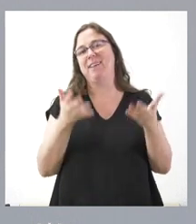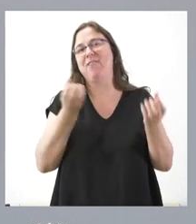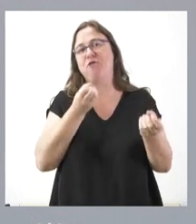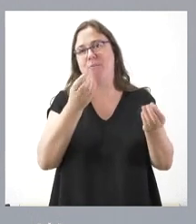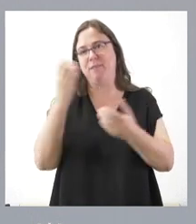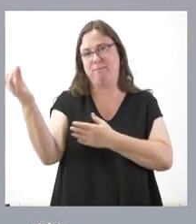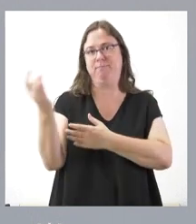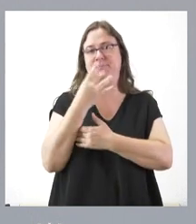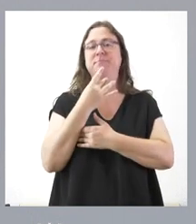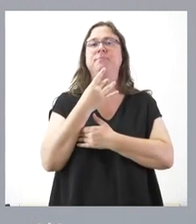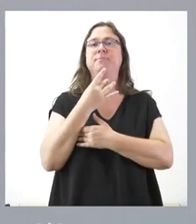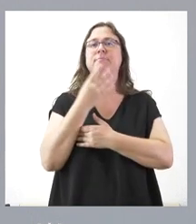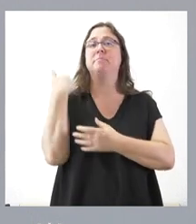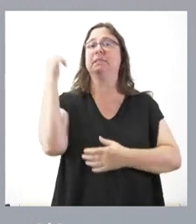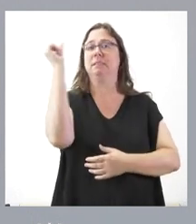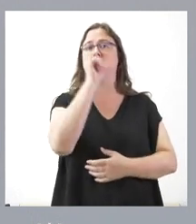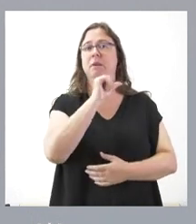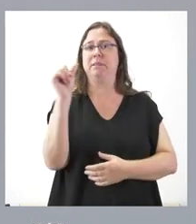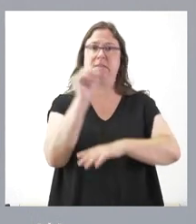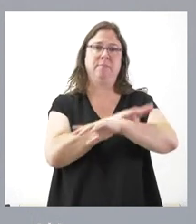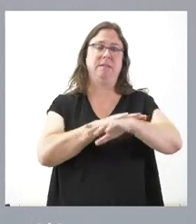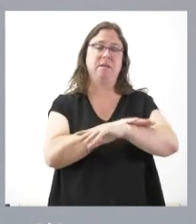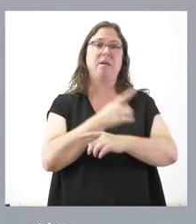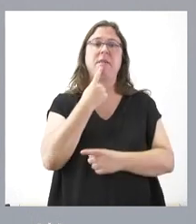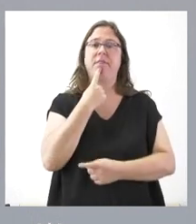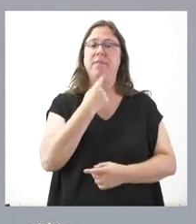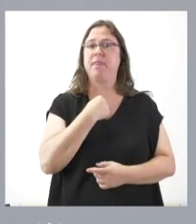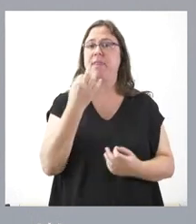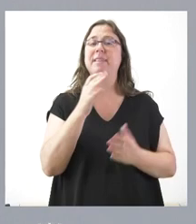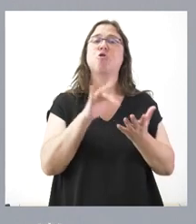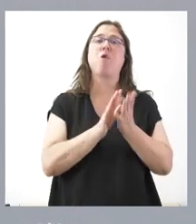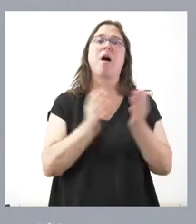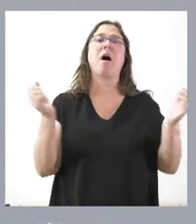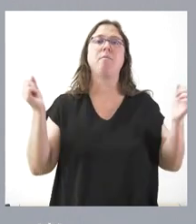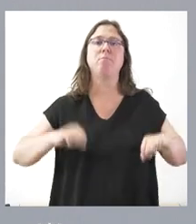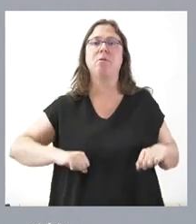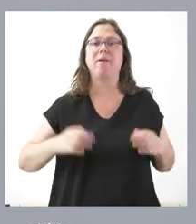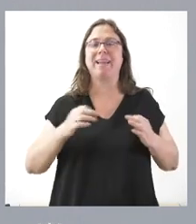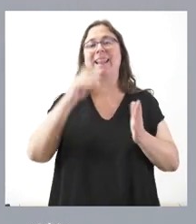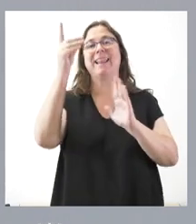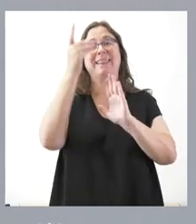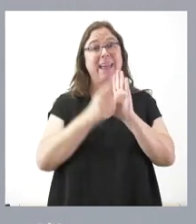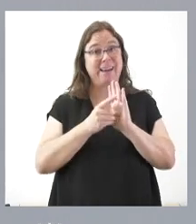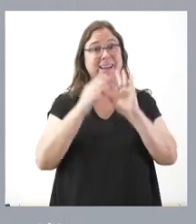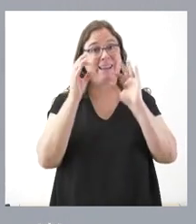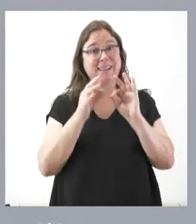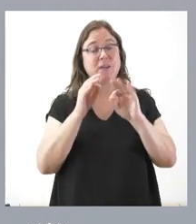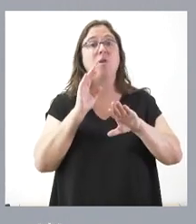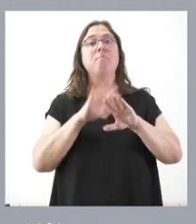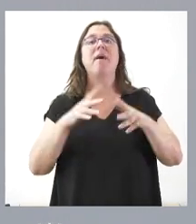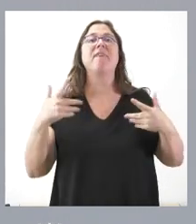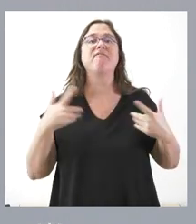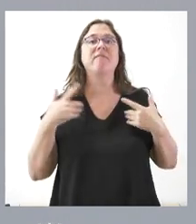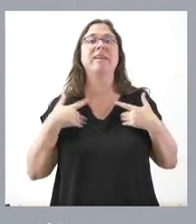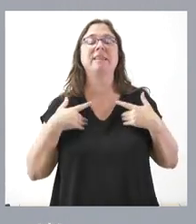la semana pasada diciendo que habían aprobado un decreto precisamente para víctimas de